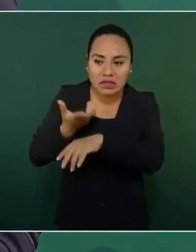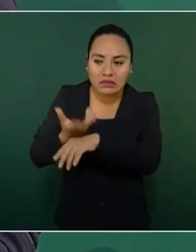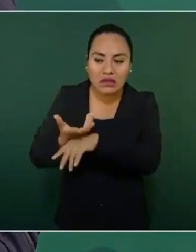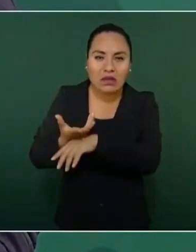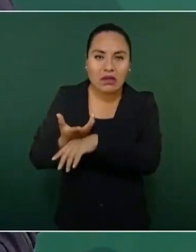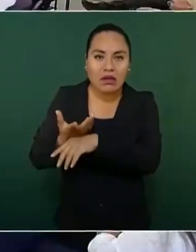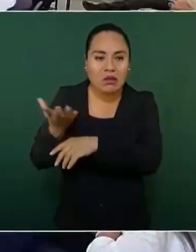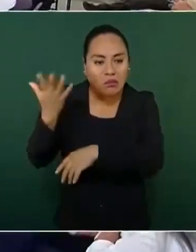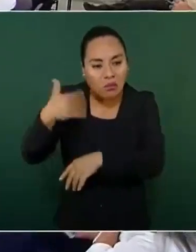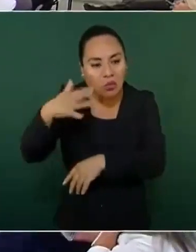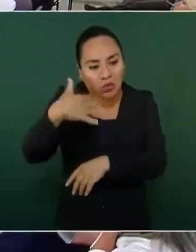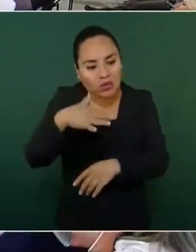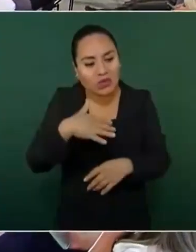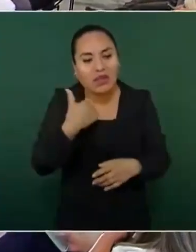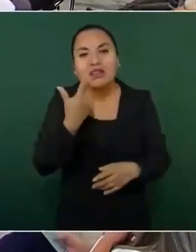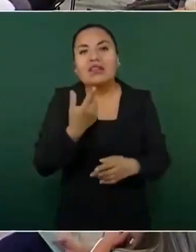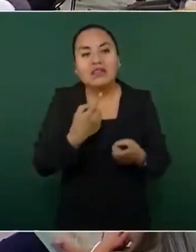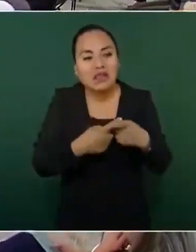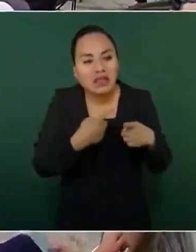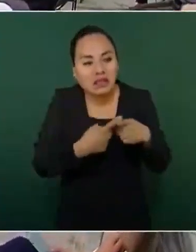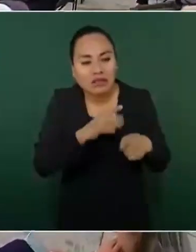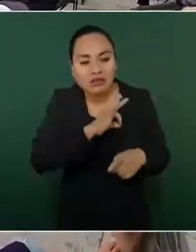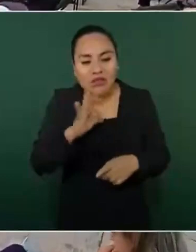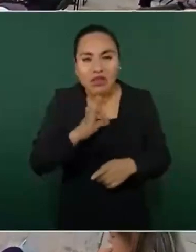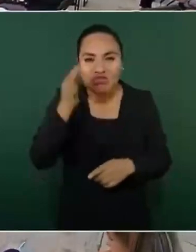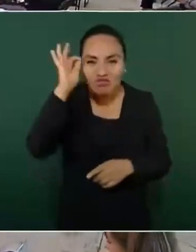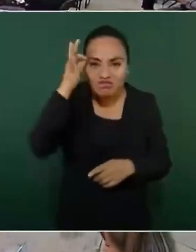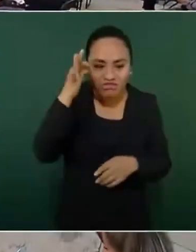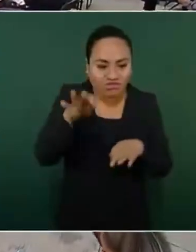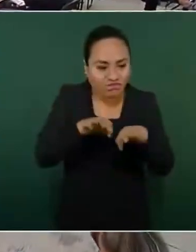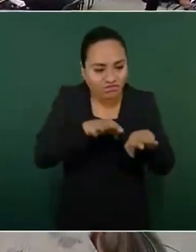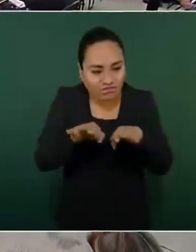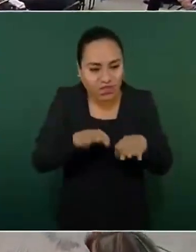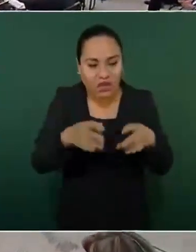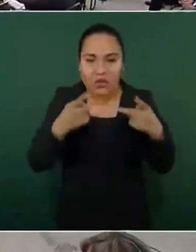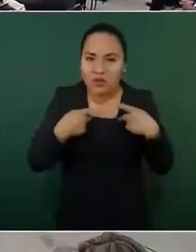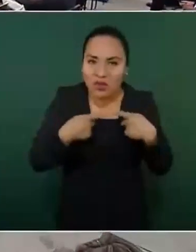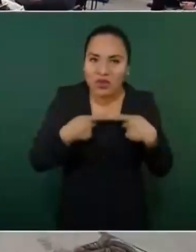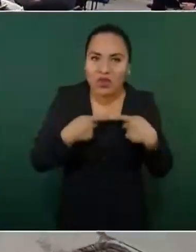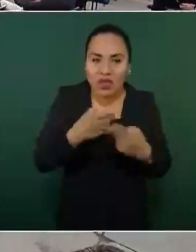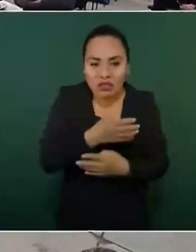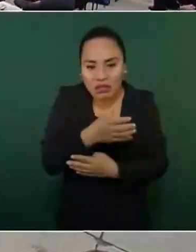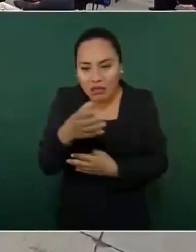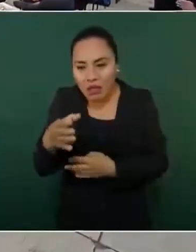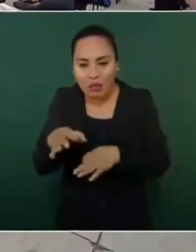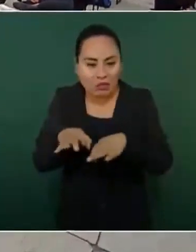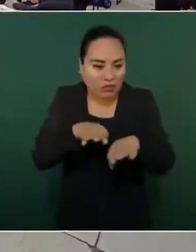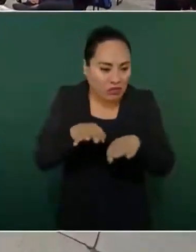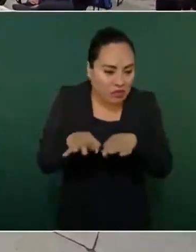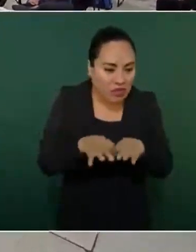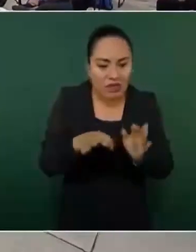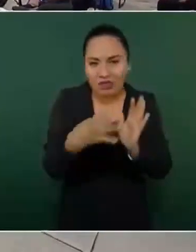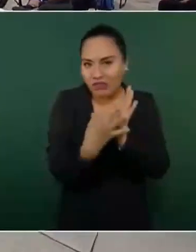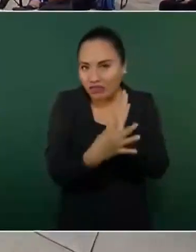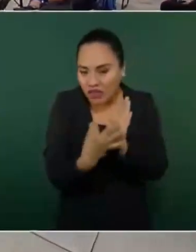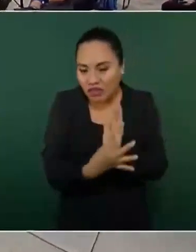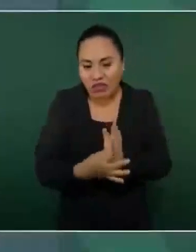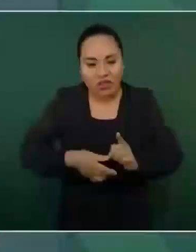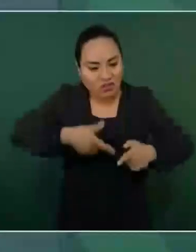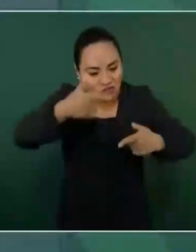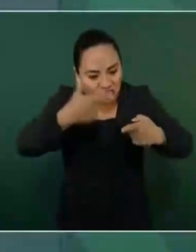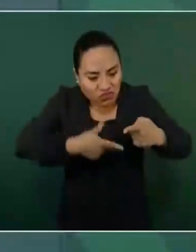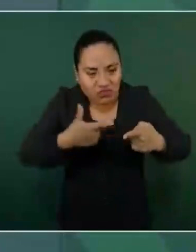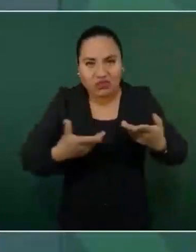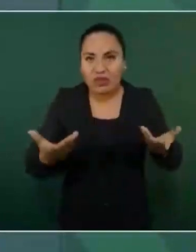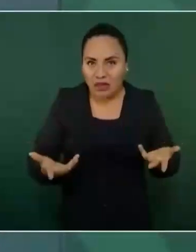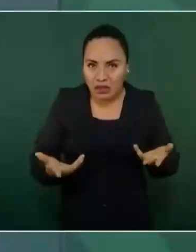obreros especializados. Y tenemos que ver que primero no nos falten.